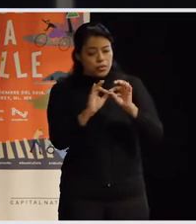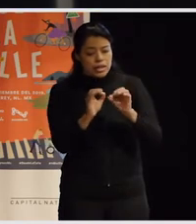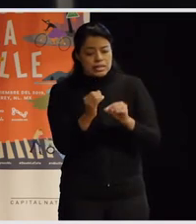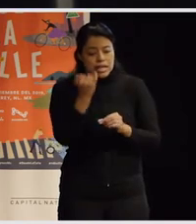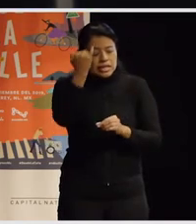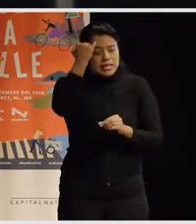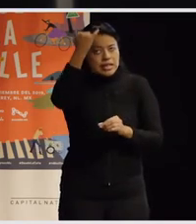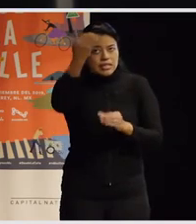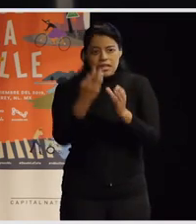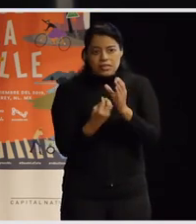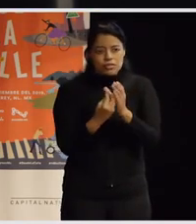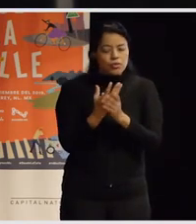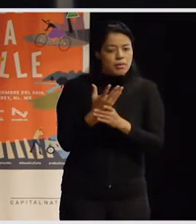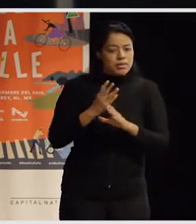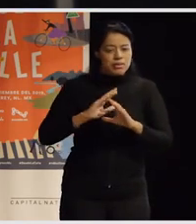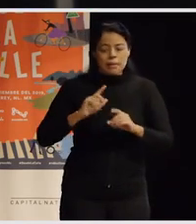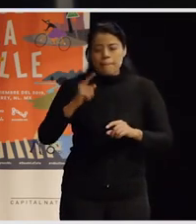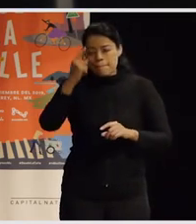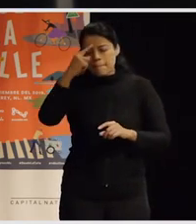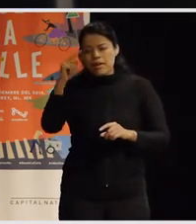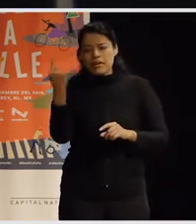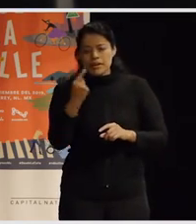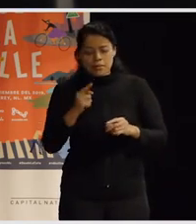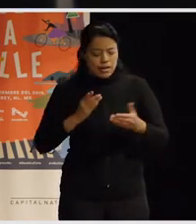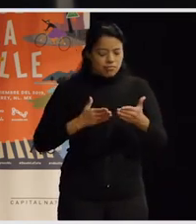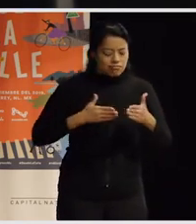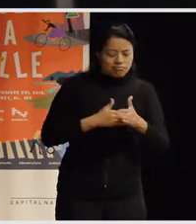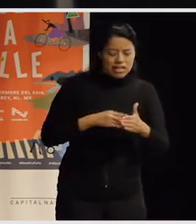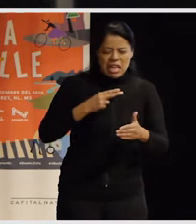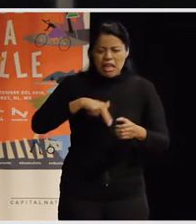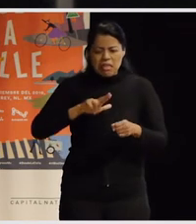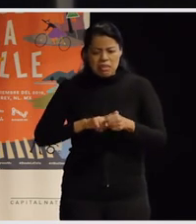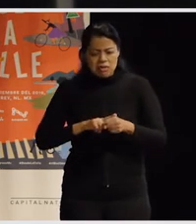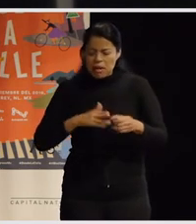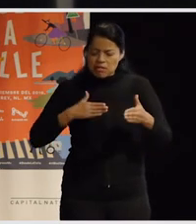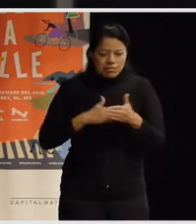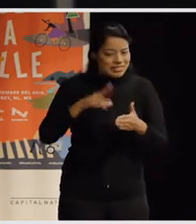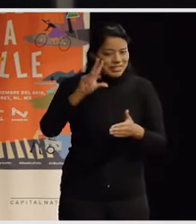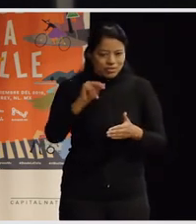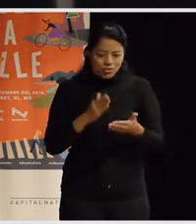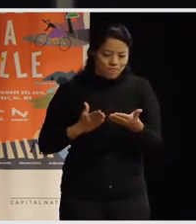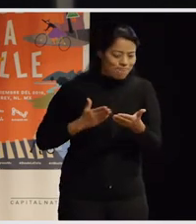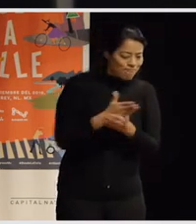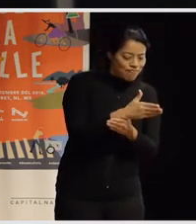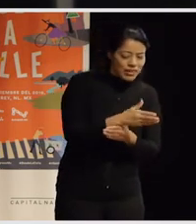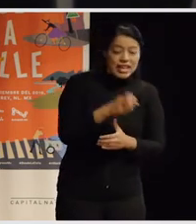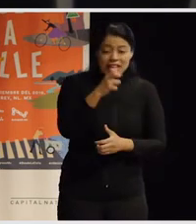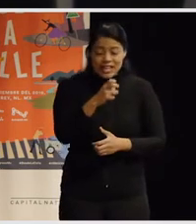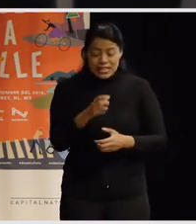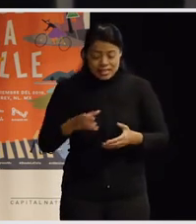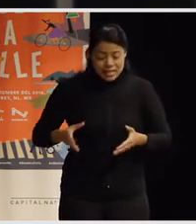para romper esas cosas que tenemos normalizadas y creo que ese paso alargado de cebra